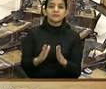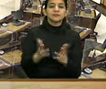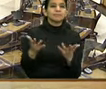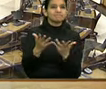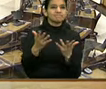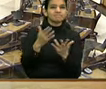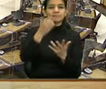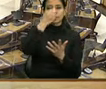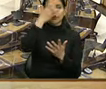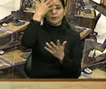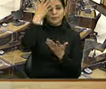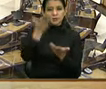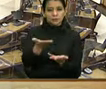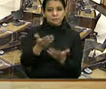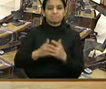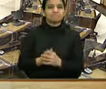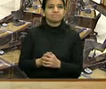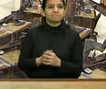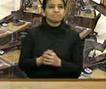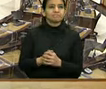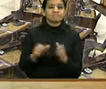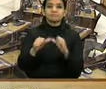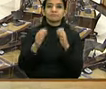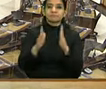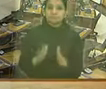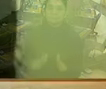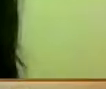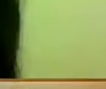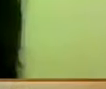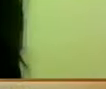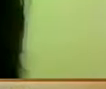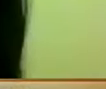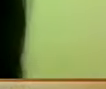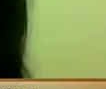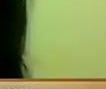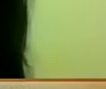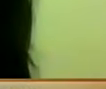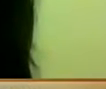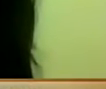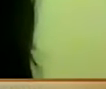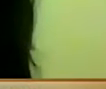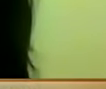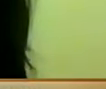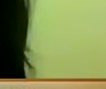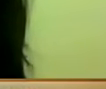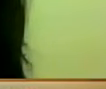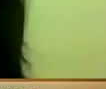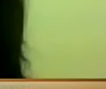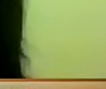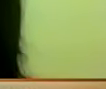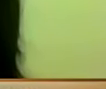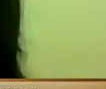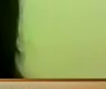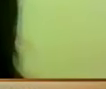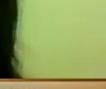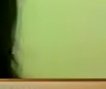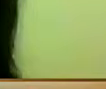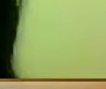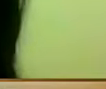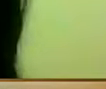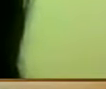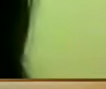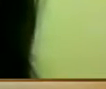de Los Áchilas Amada Ortiz. Coñeros asambleístas, hay exhortos y exhortos. Realmente